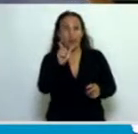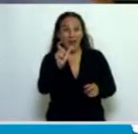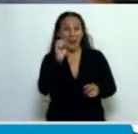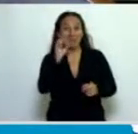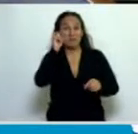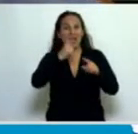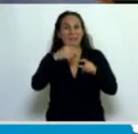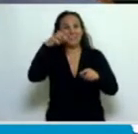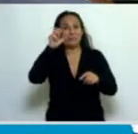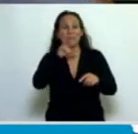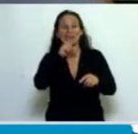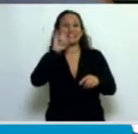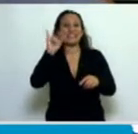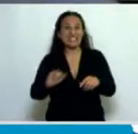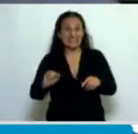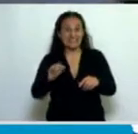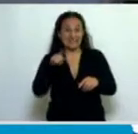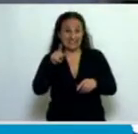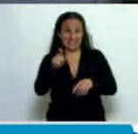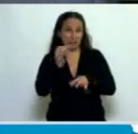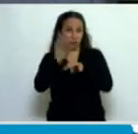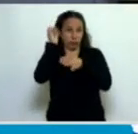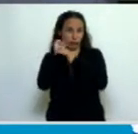por el Ministro de Economía del Gobierno.